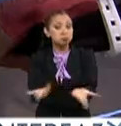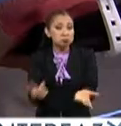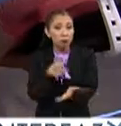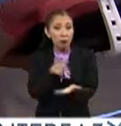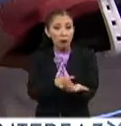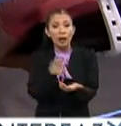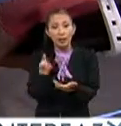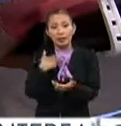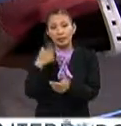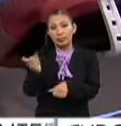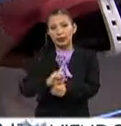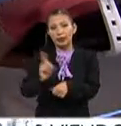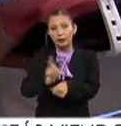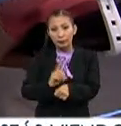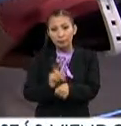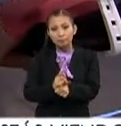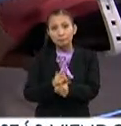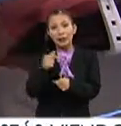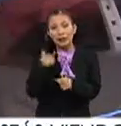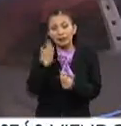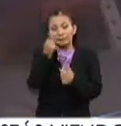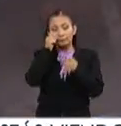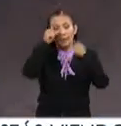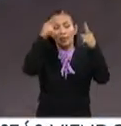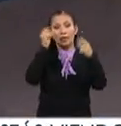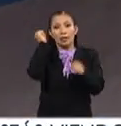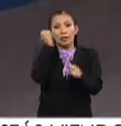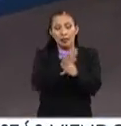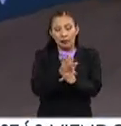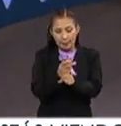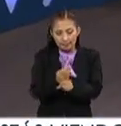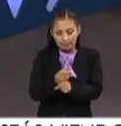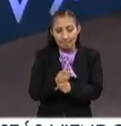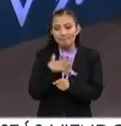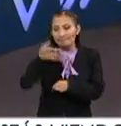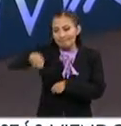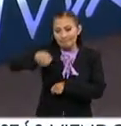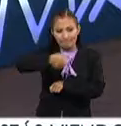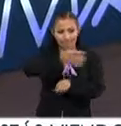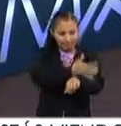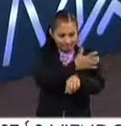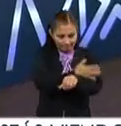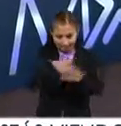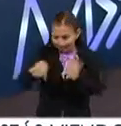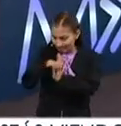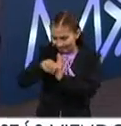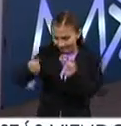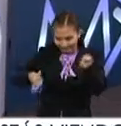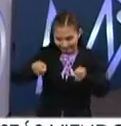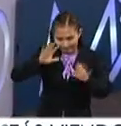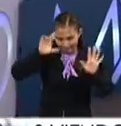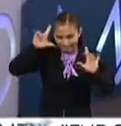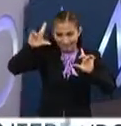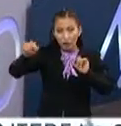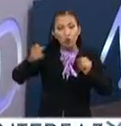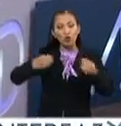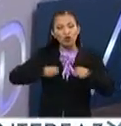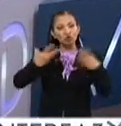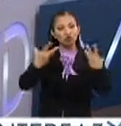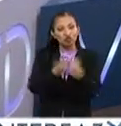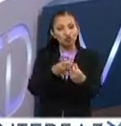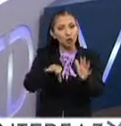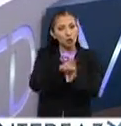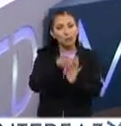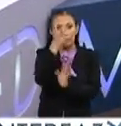Y bueno, pues mi día a día era levantarme temprano, saludar a mis compañeros de cuarto, irme a la universidad. ¿Con cuántos vivías?